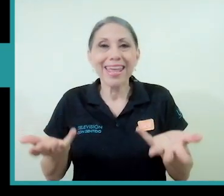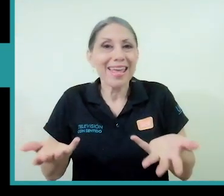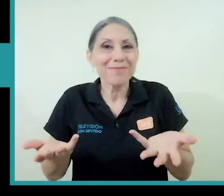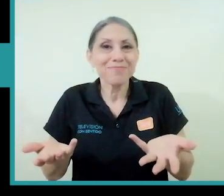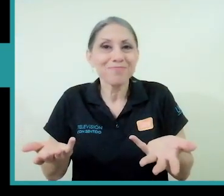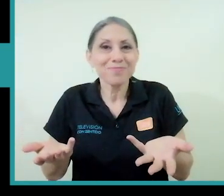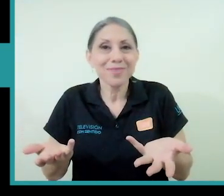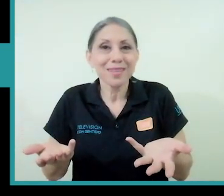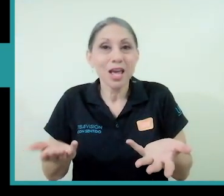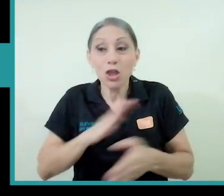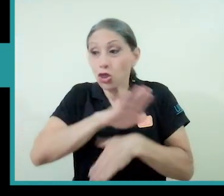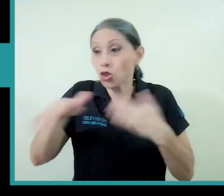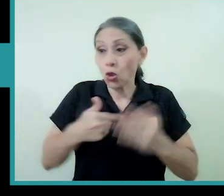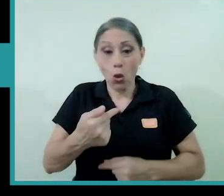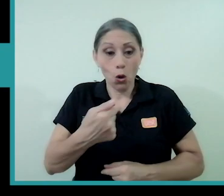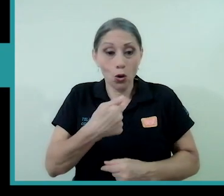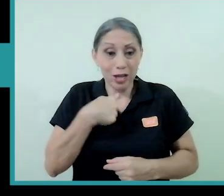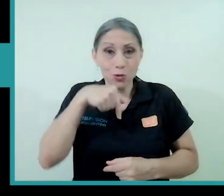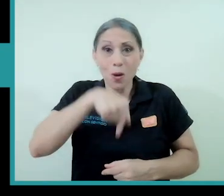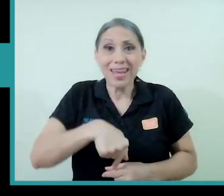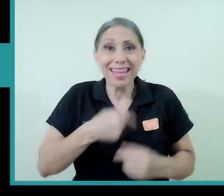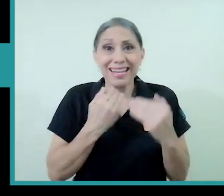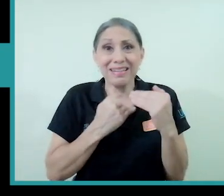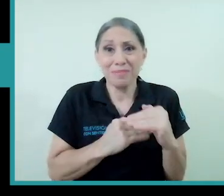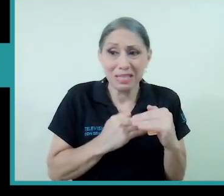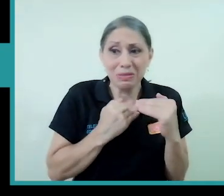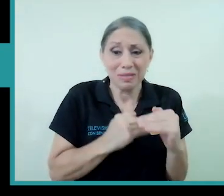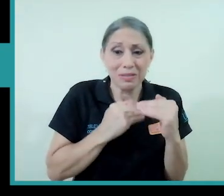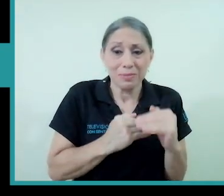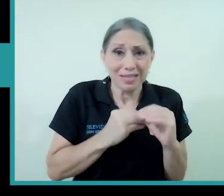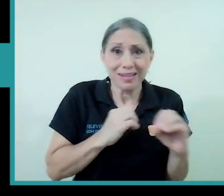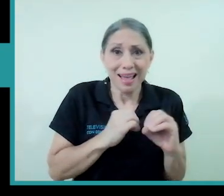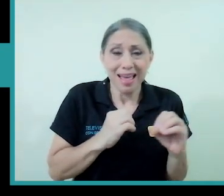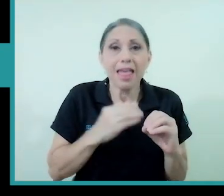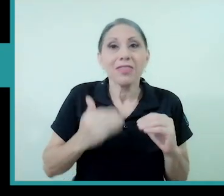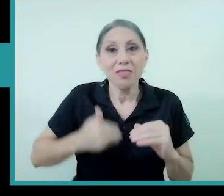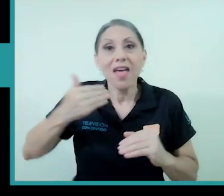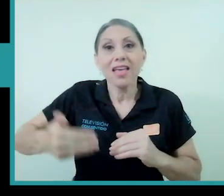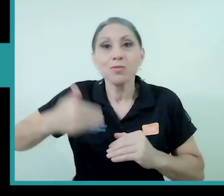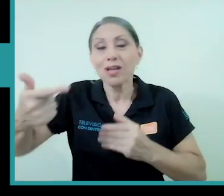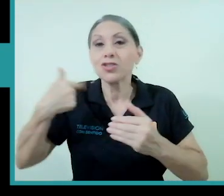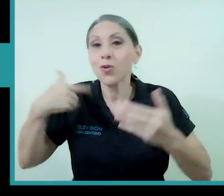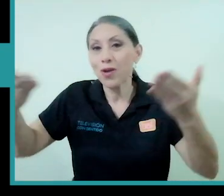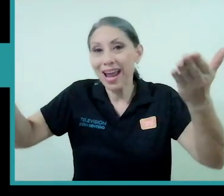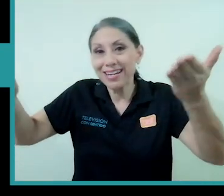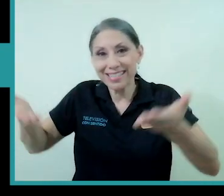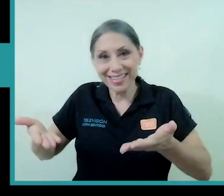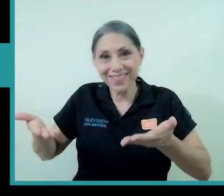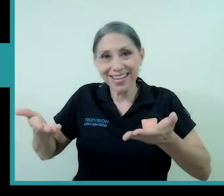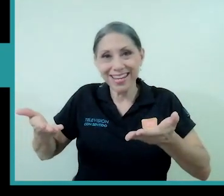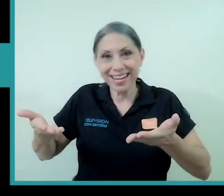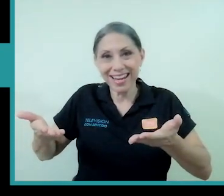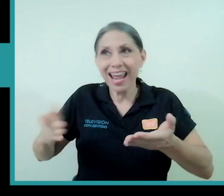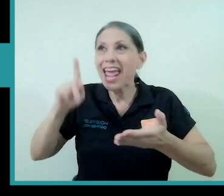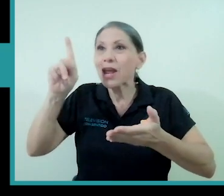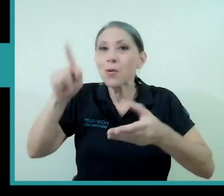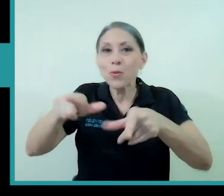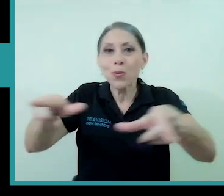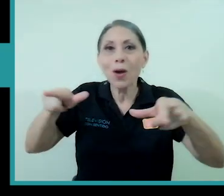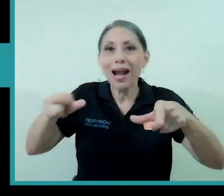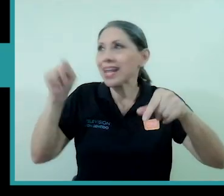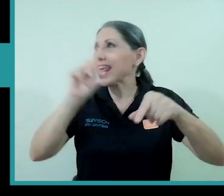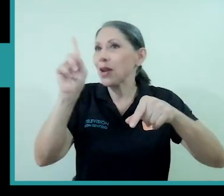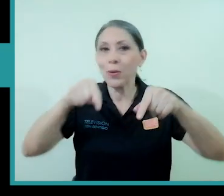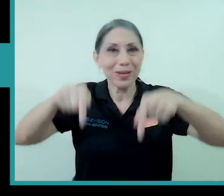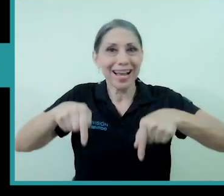digamos todo de lo que yo me privo en este mundo voy a recibir el ciento por uno en un espacio que además no es este terreno, ¿verdad? Entonces